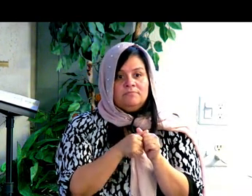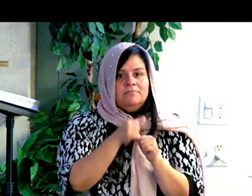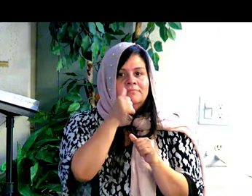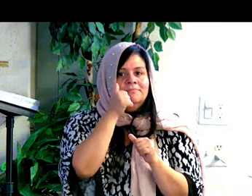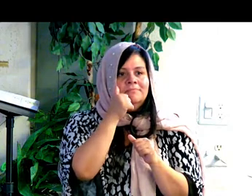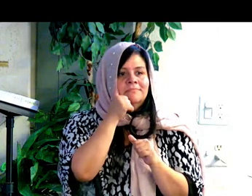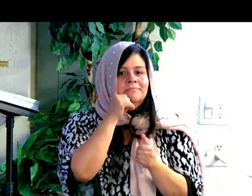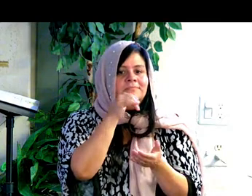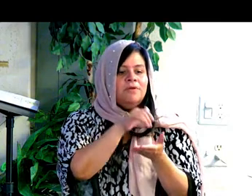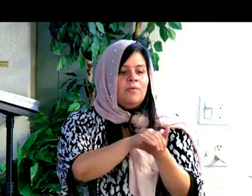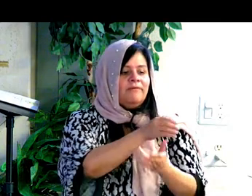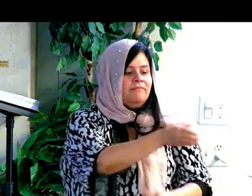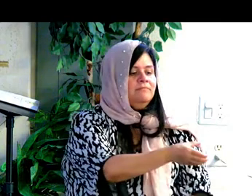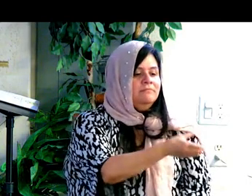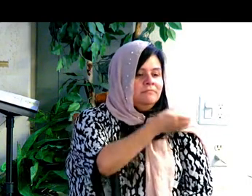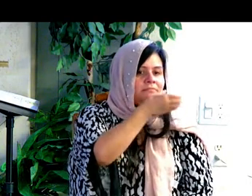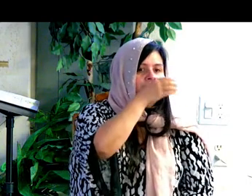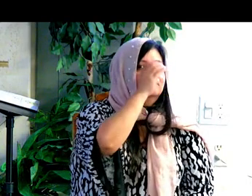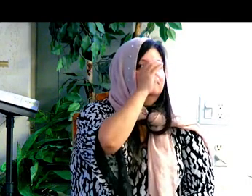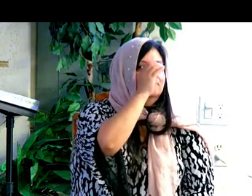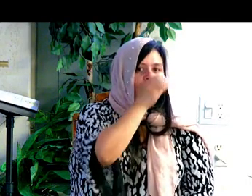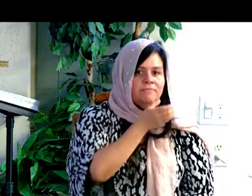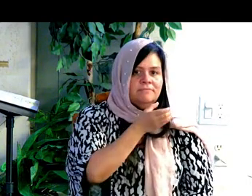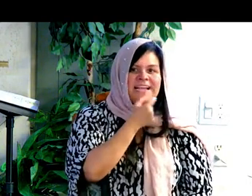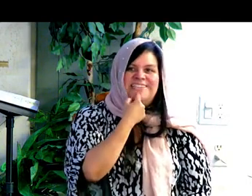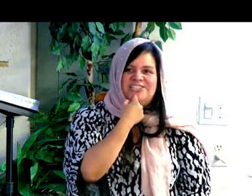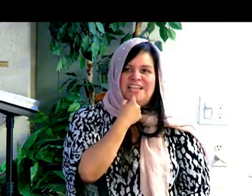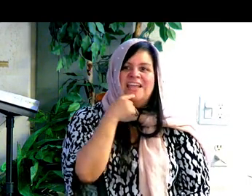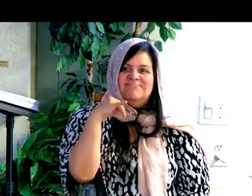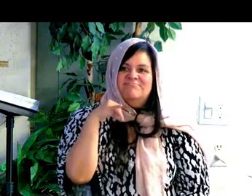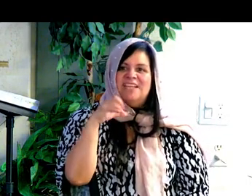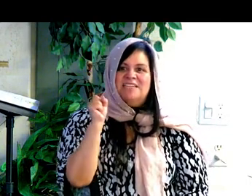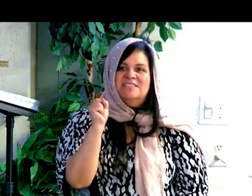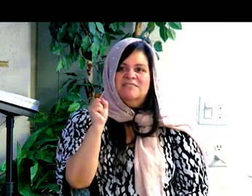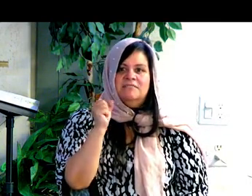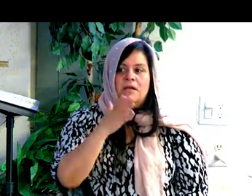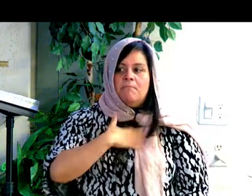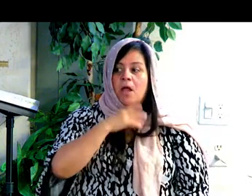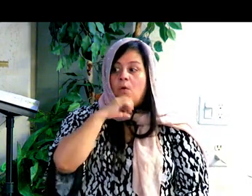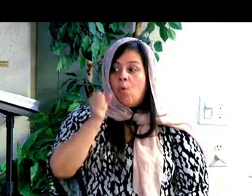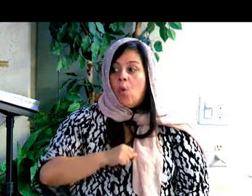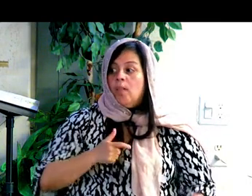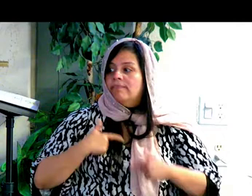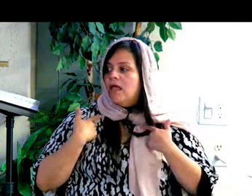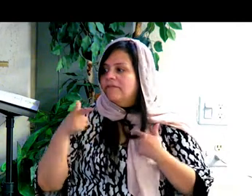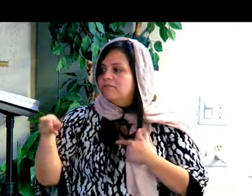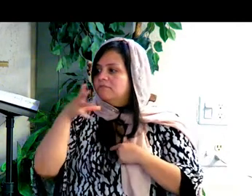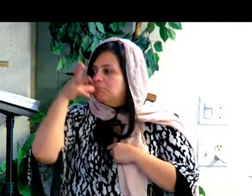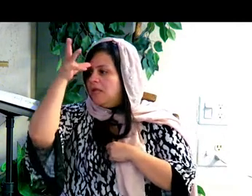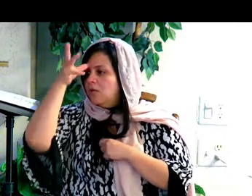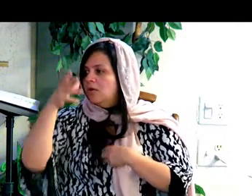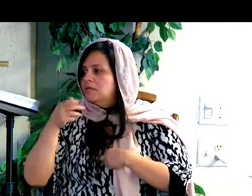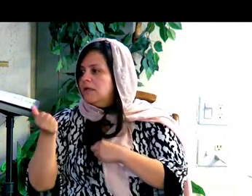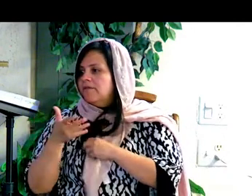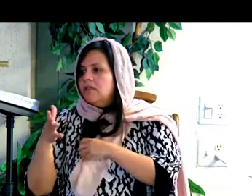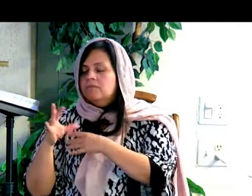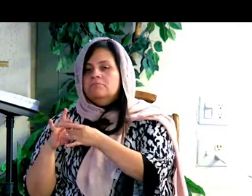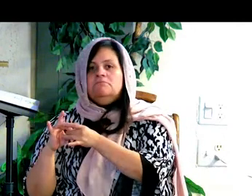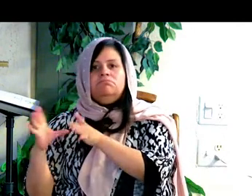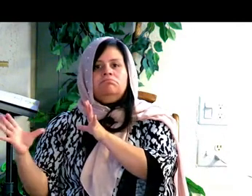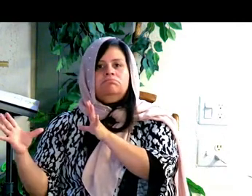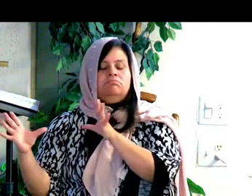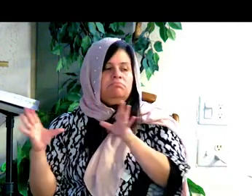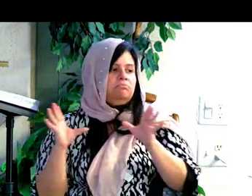separating herself from her whole life and she's saying that she's now going to belong to the bridegroom. Ella dice,